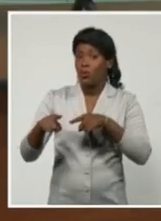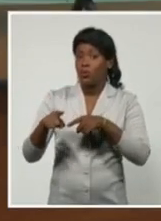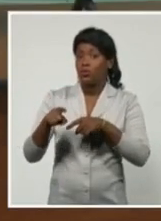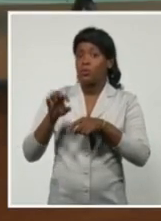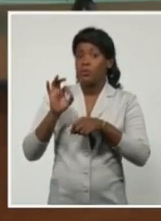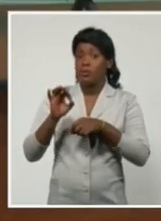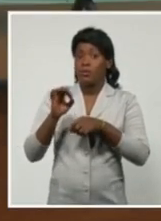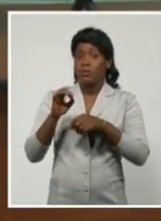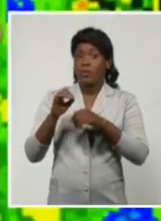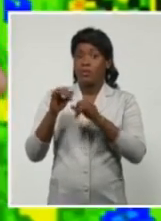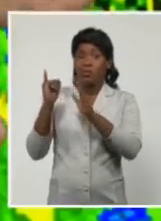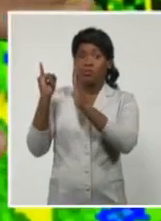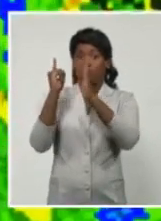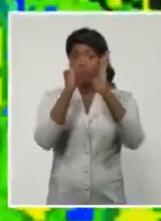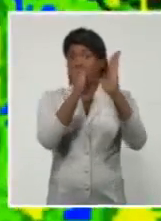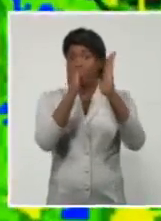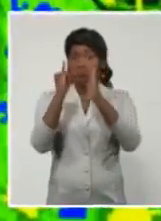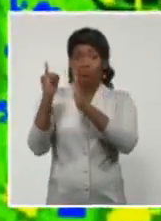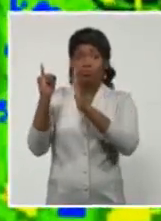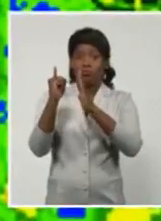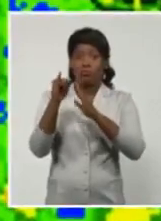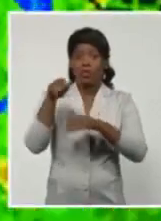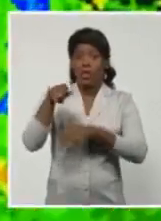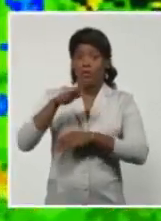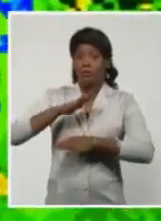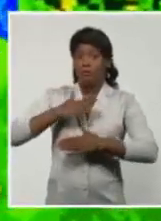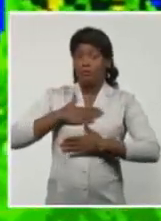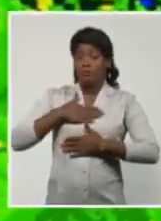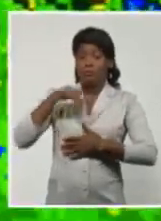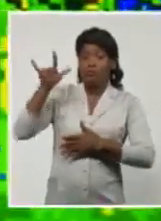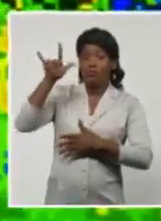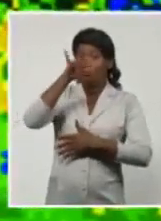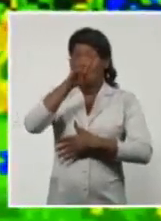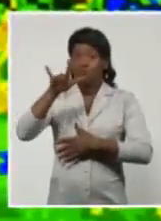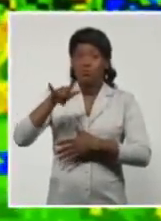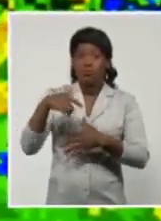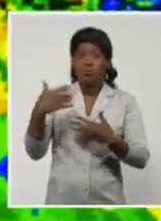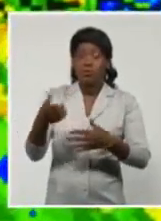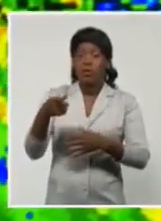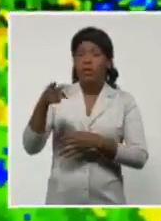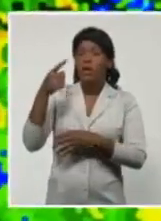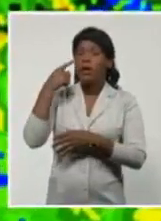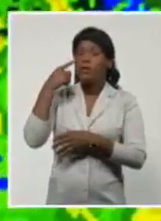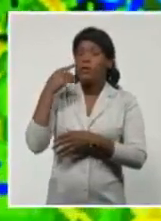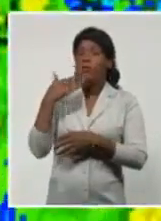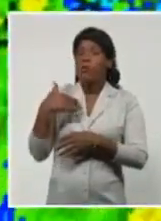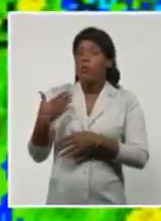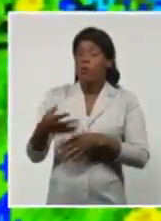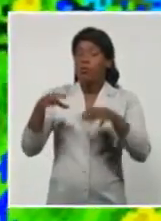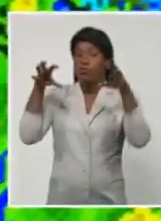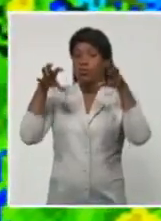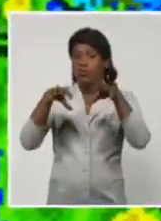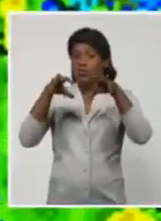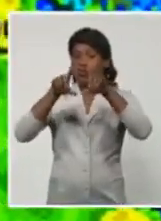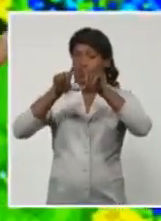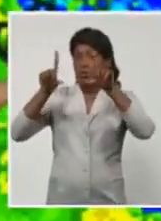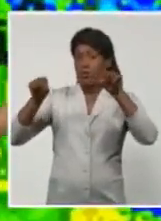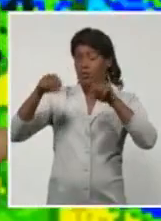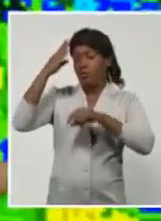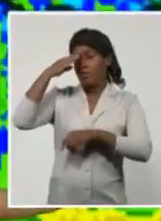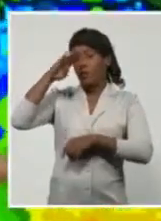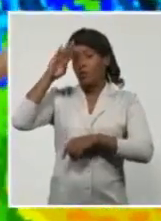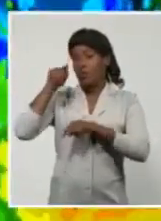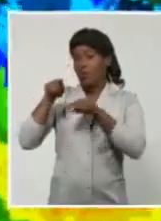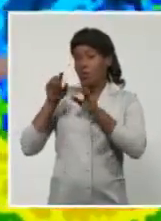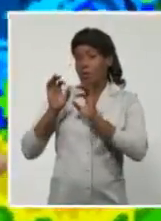de radares cubanos nos muestra las áreas de lluvia que todavía están avanzando sobre el centro del país. Las que